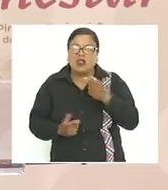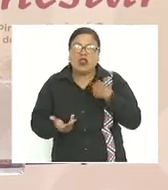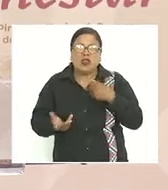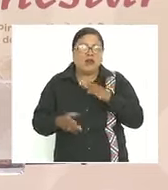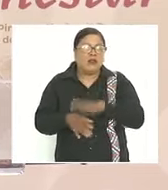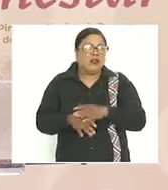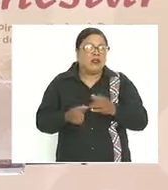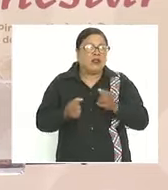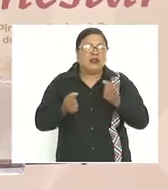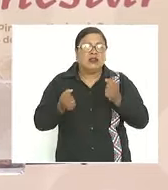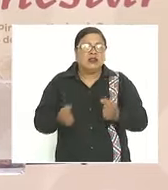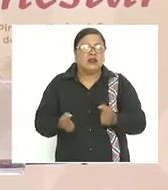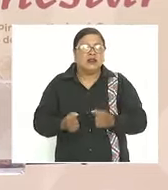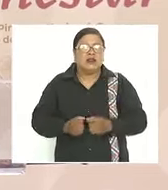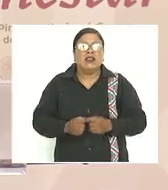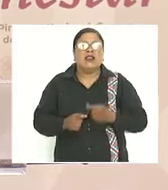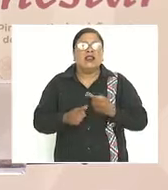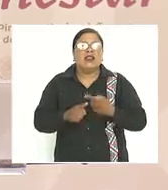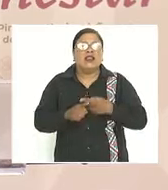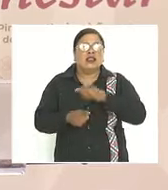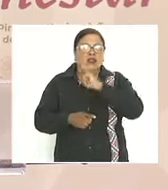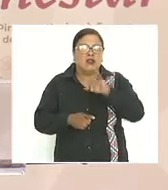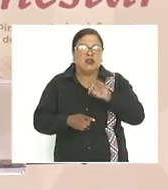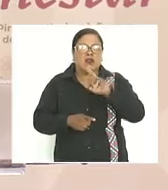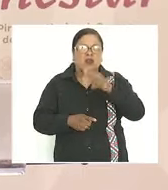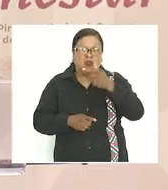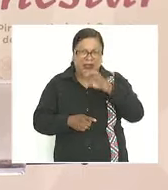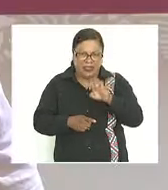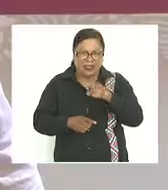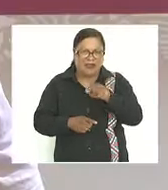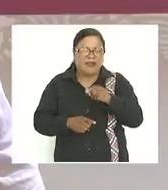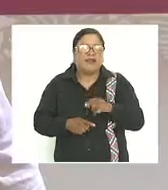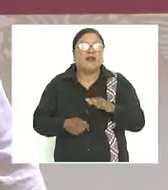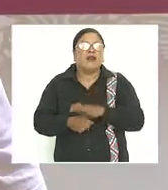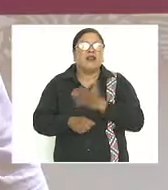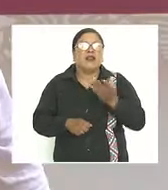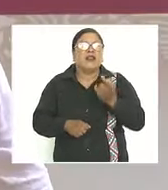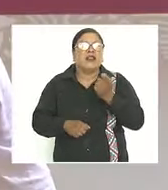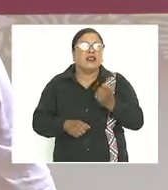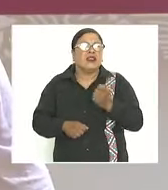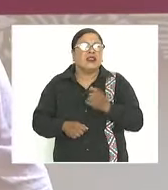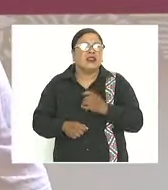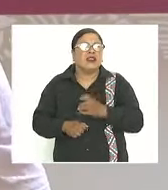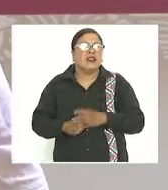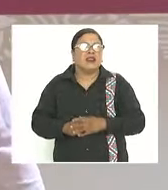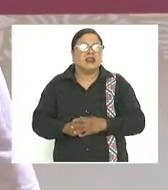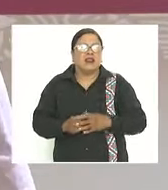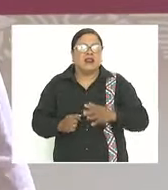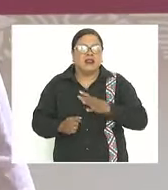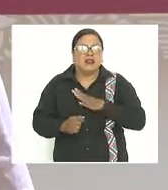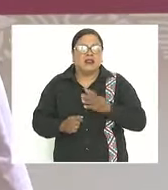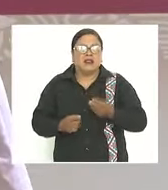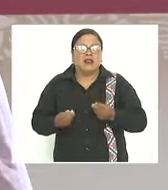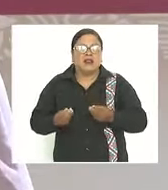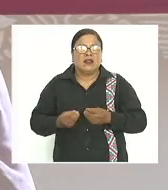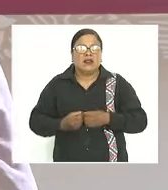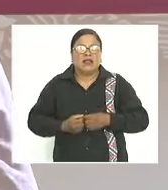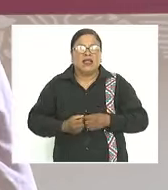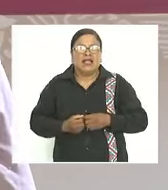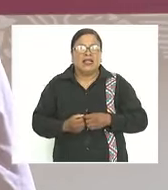aquí a Jorge porque son muchos puentes muchos viaductos